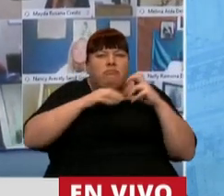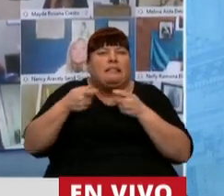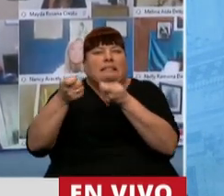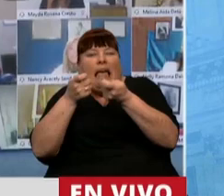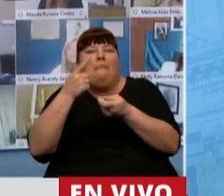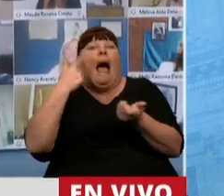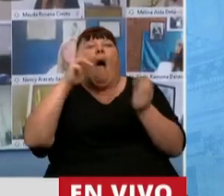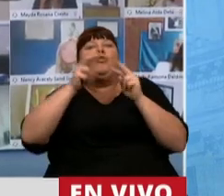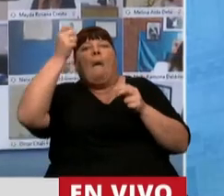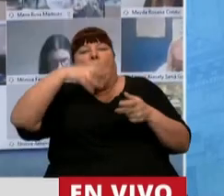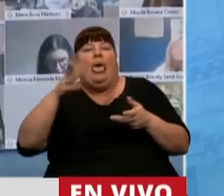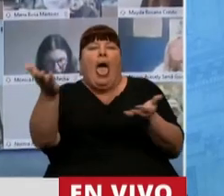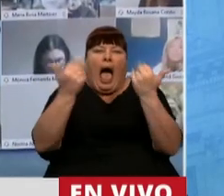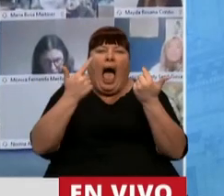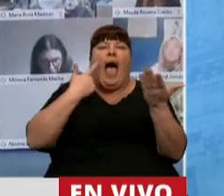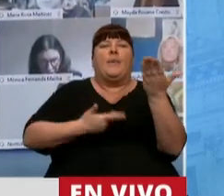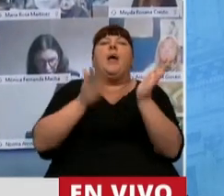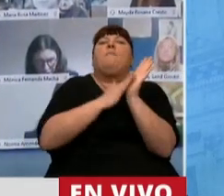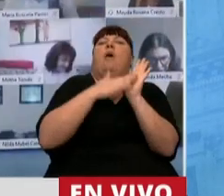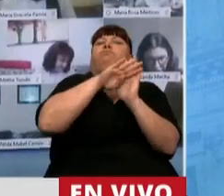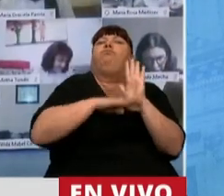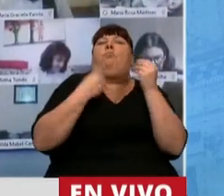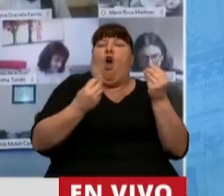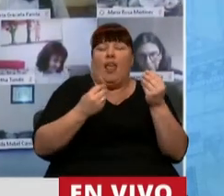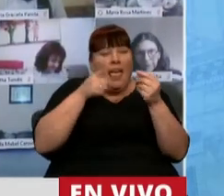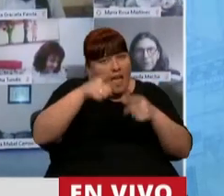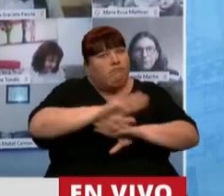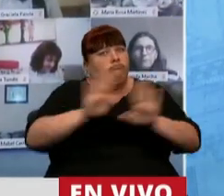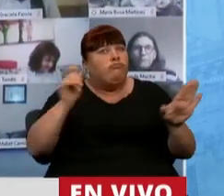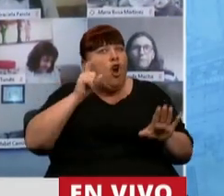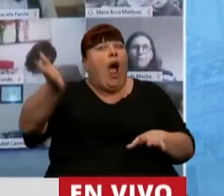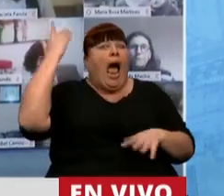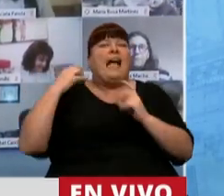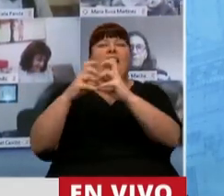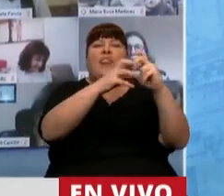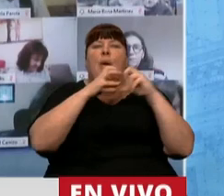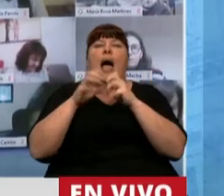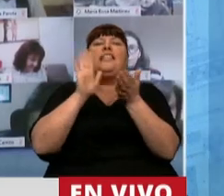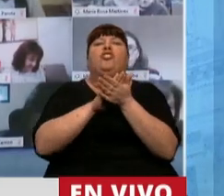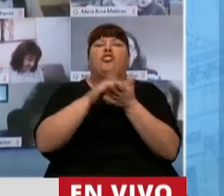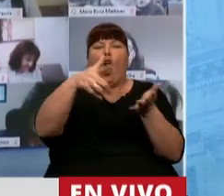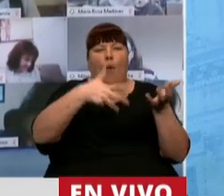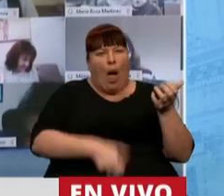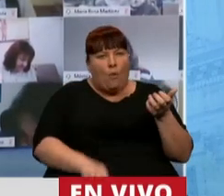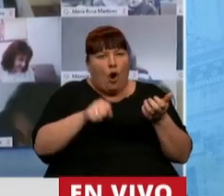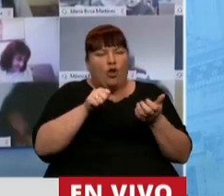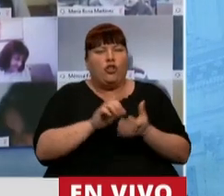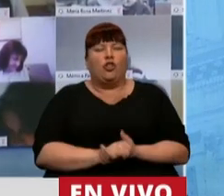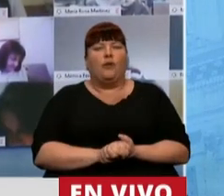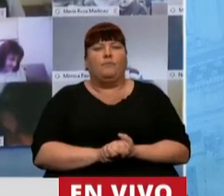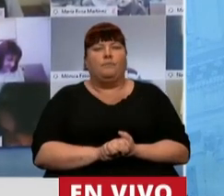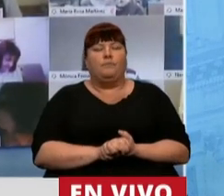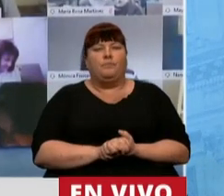convenzamos, de que nos escuchemos, de que nos demos los argumentos, y eso pasó cuando se discutió la interrupción